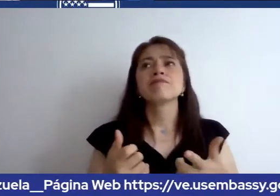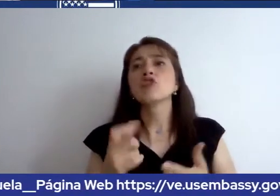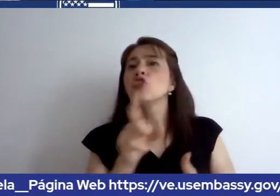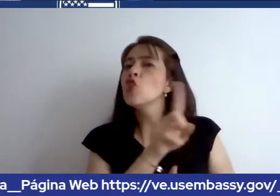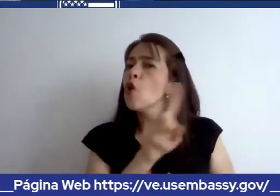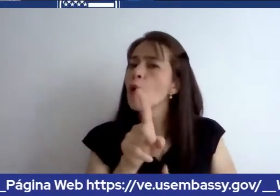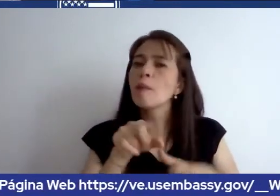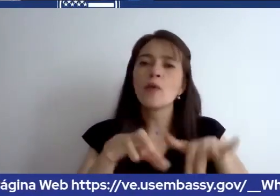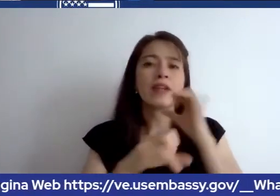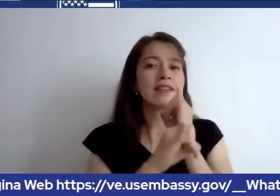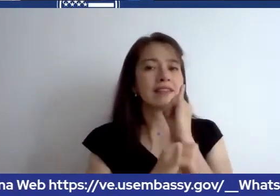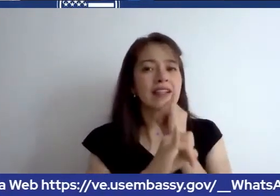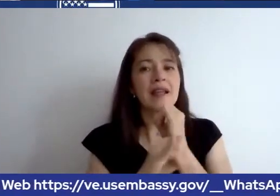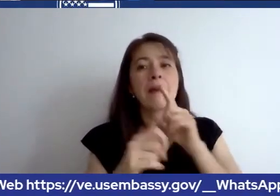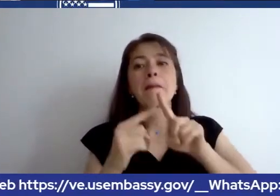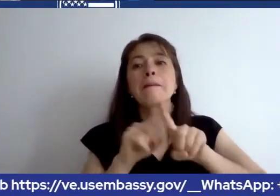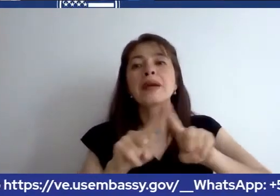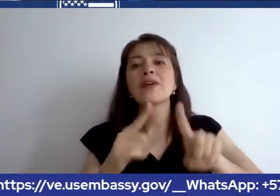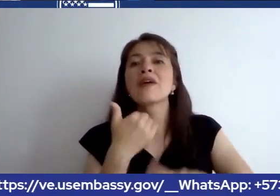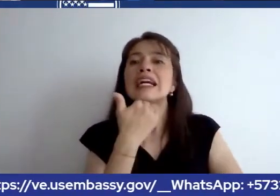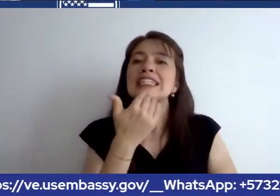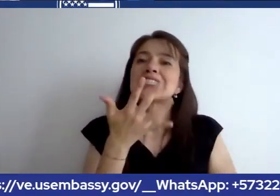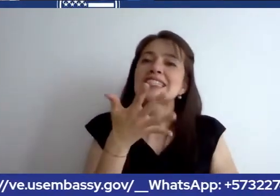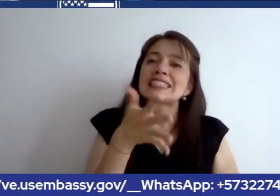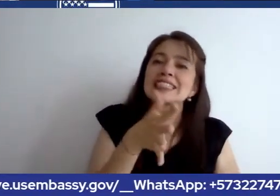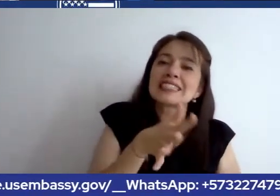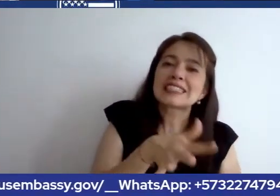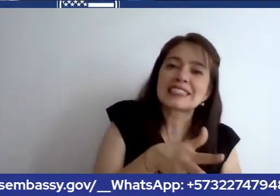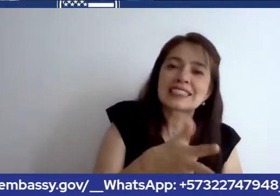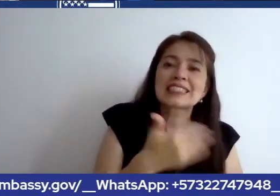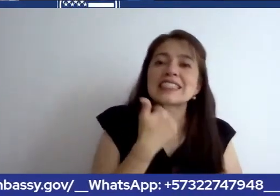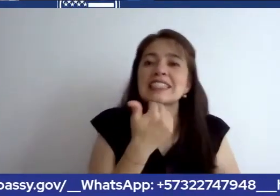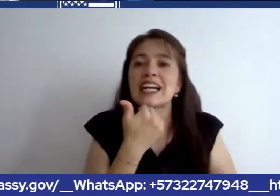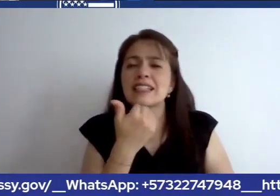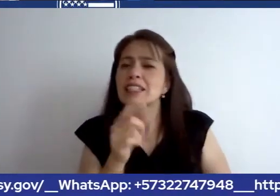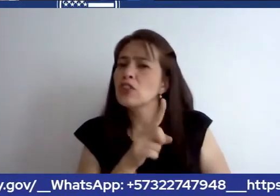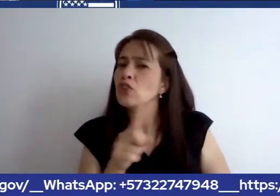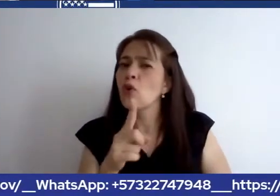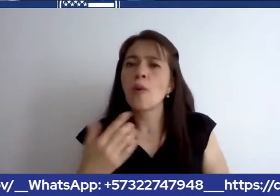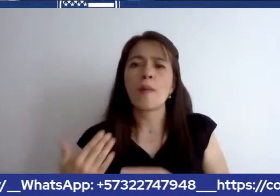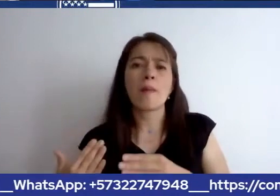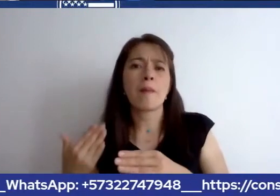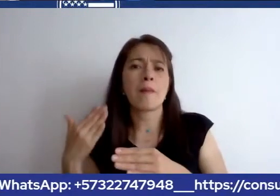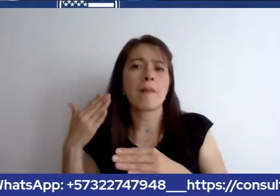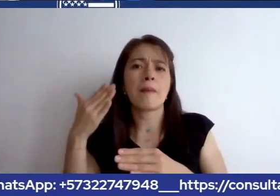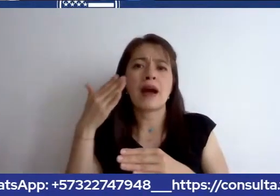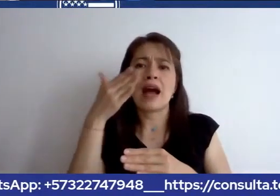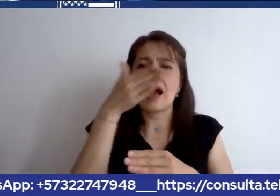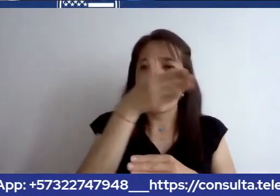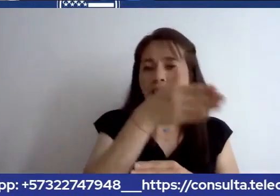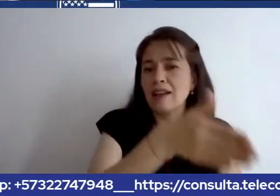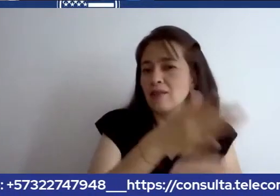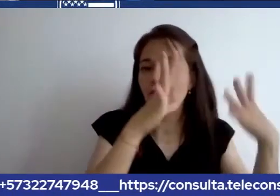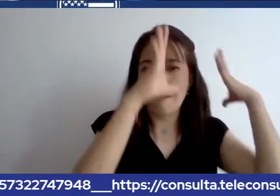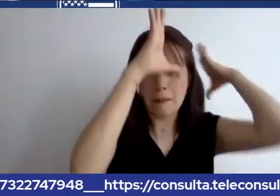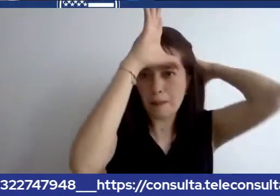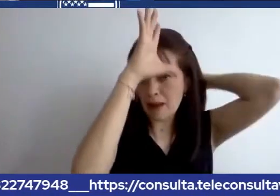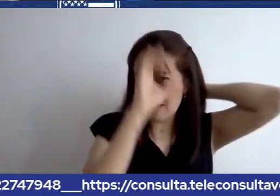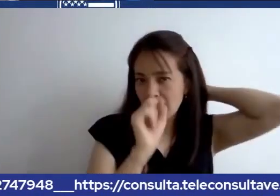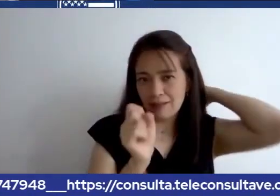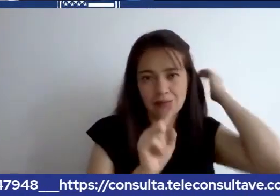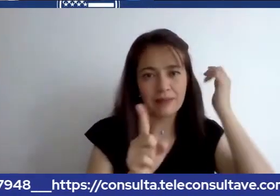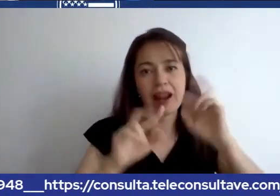pero casi online. No tiene que presentarse en una embajada o consulado para